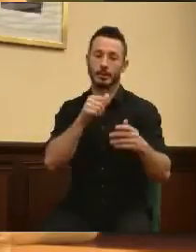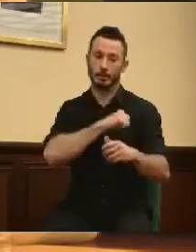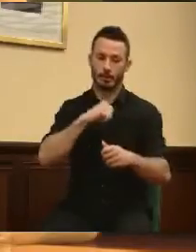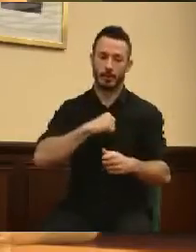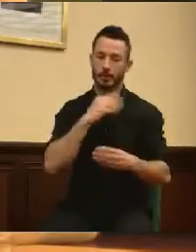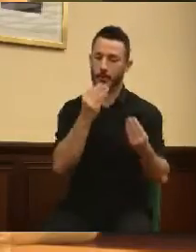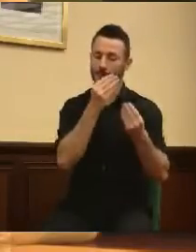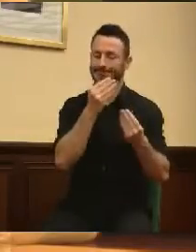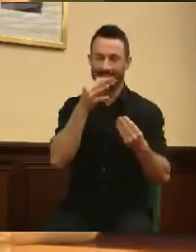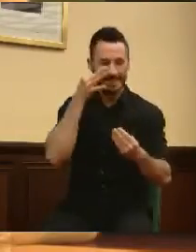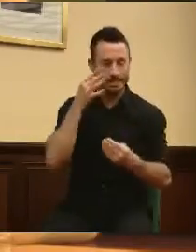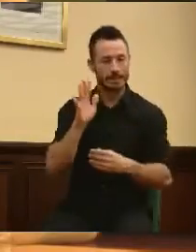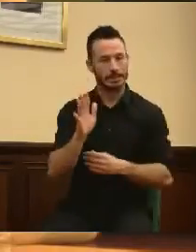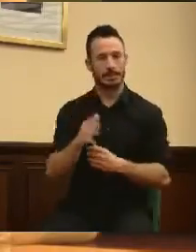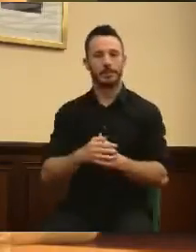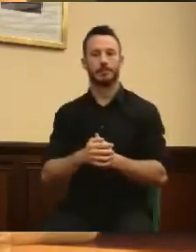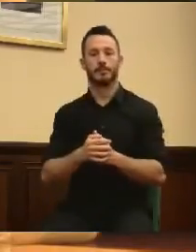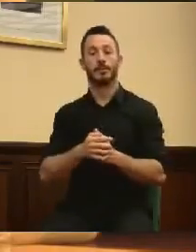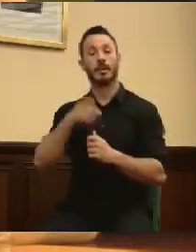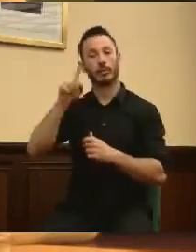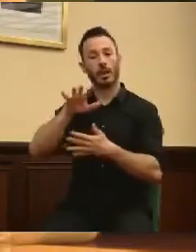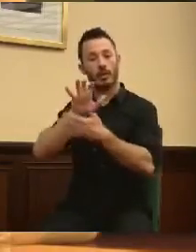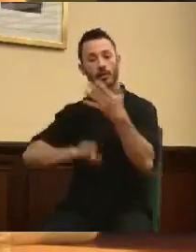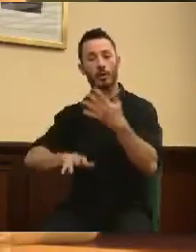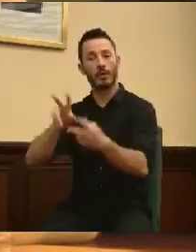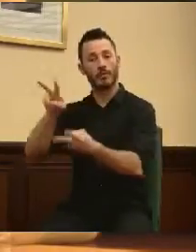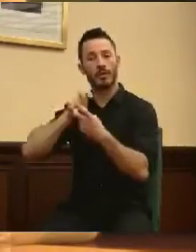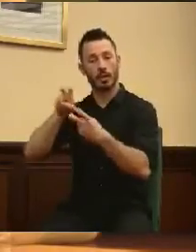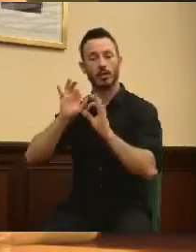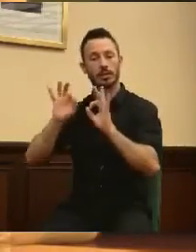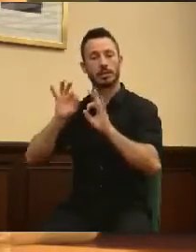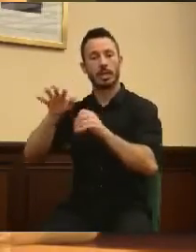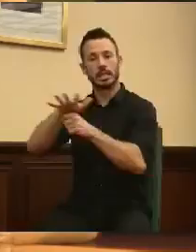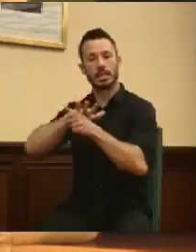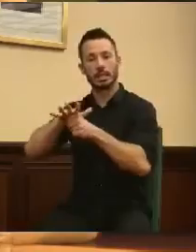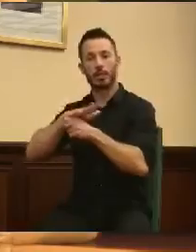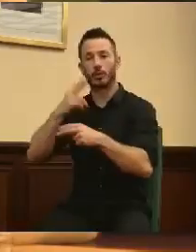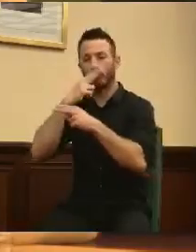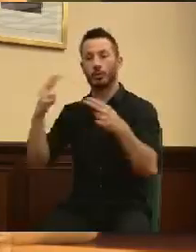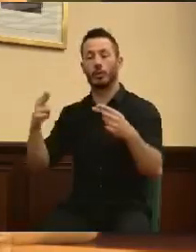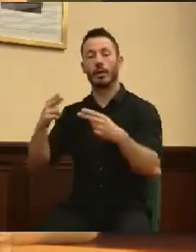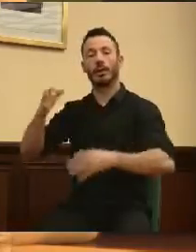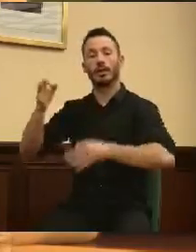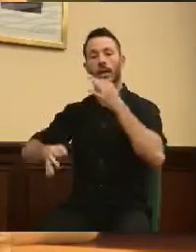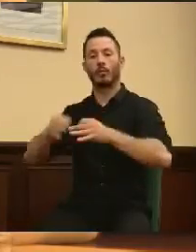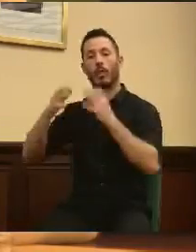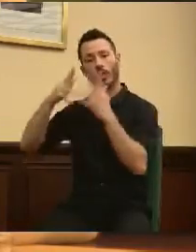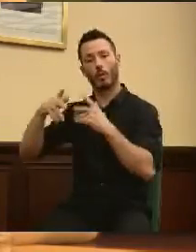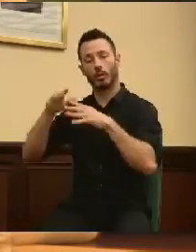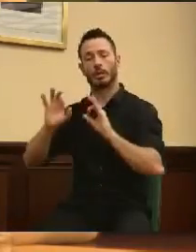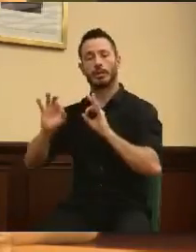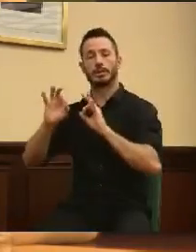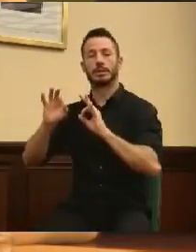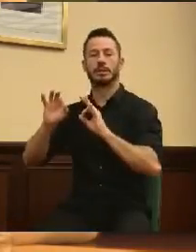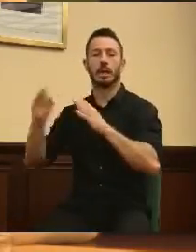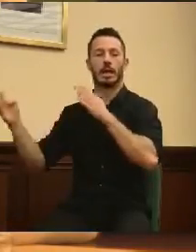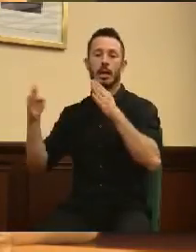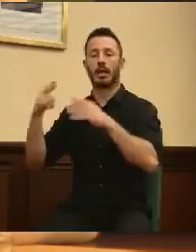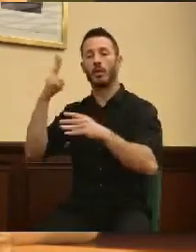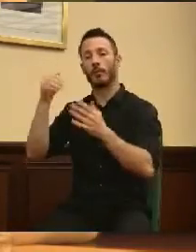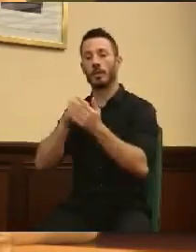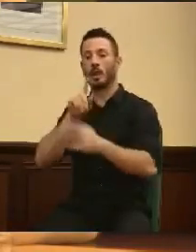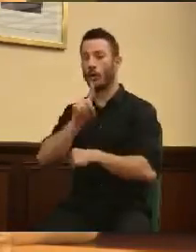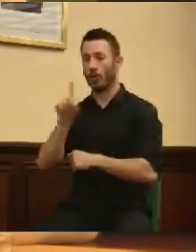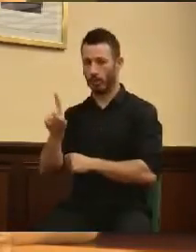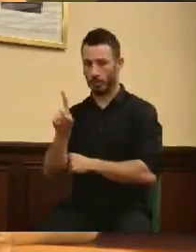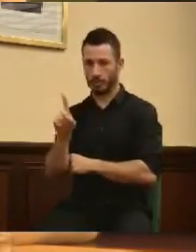Especialmente relevante es el informe de fiscalización del sector público del Tribunal de Cuentas con respecto al ejercicio 2011, que sirva